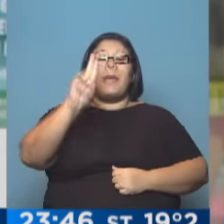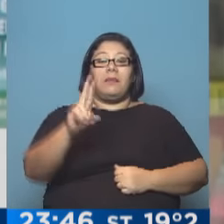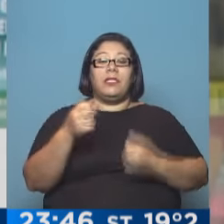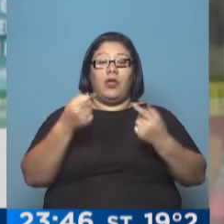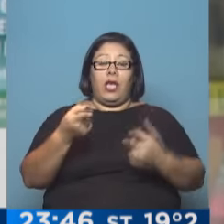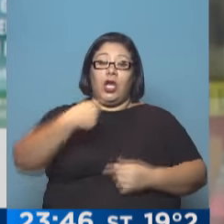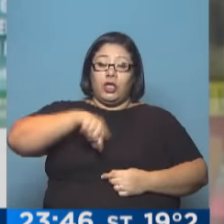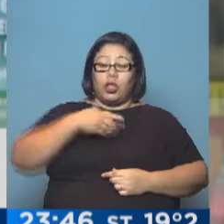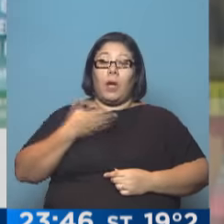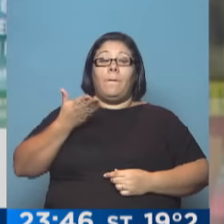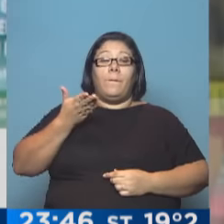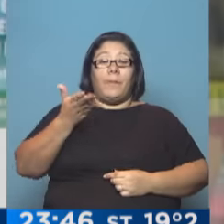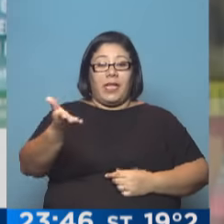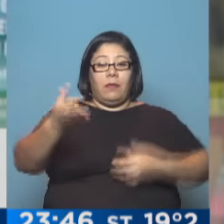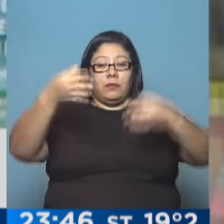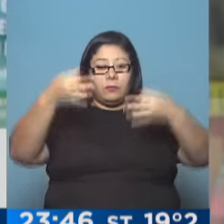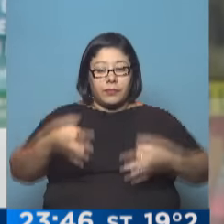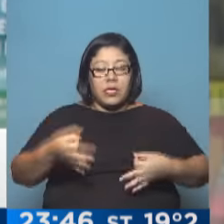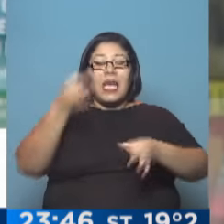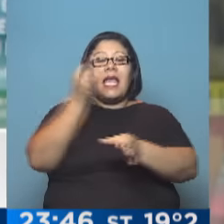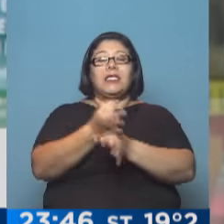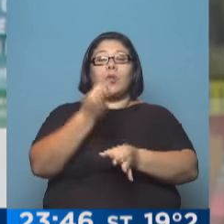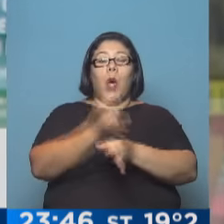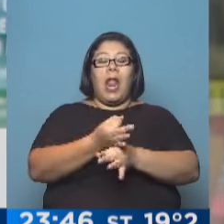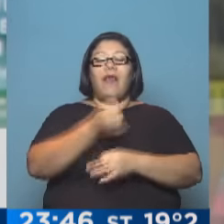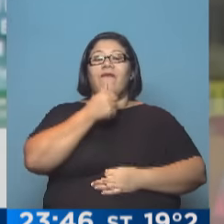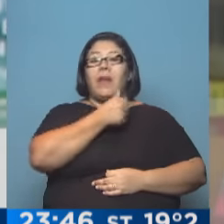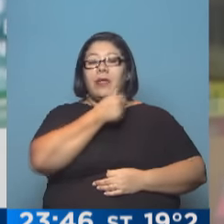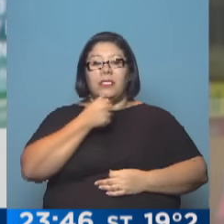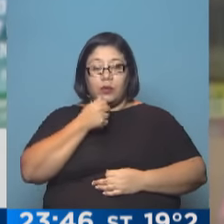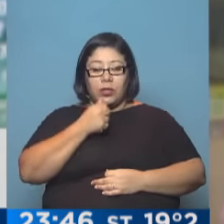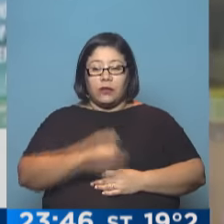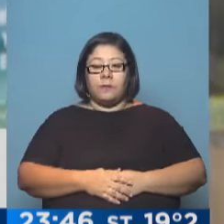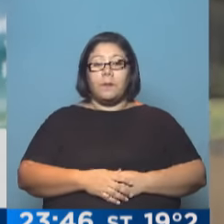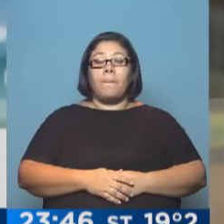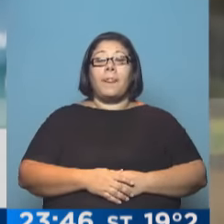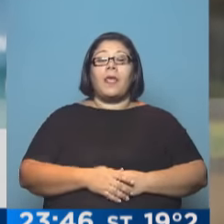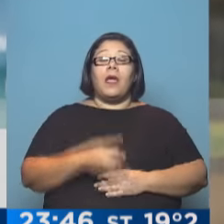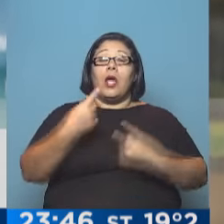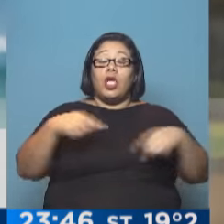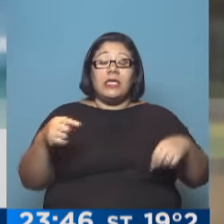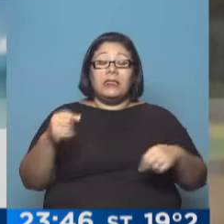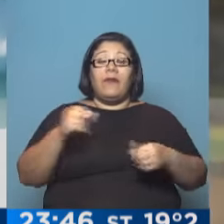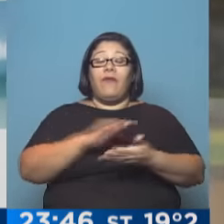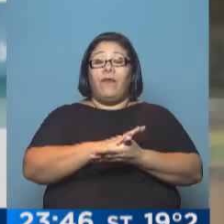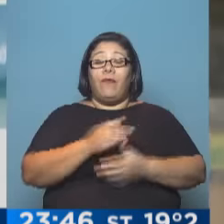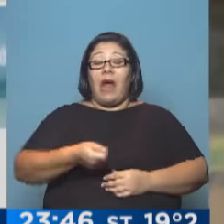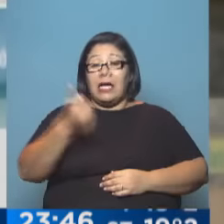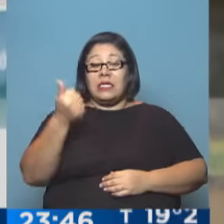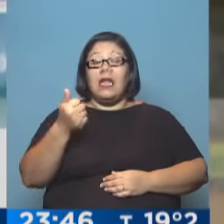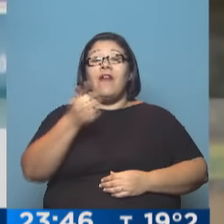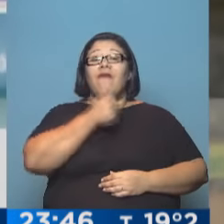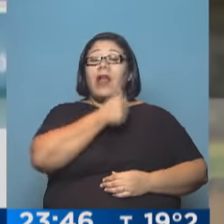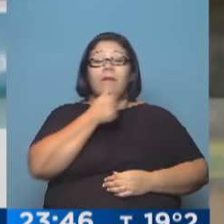forma formal desde nuestro Colegio de Farmacéuticos. Estos productos son relativamente simples, se pueden preparar en las farmacias